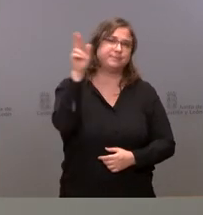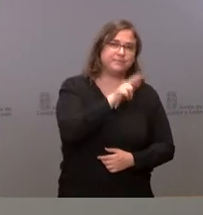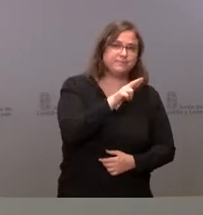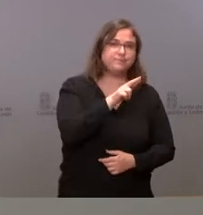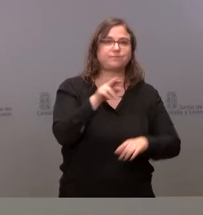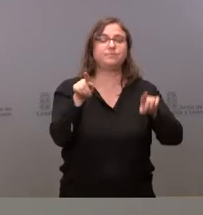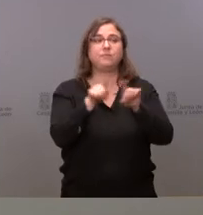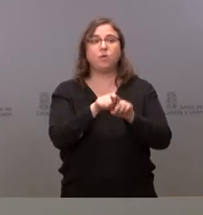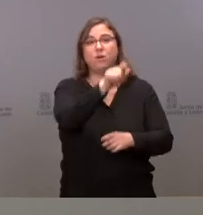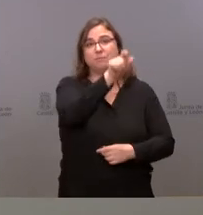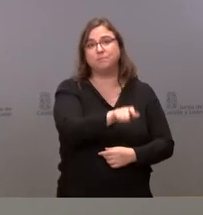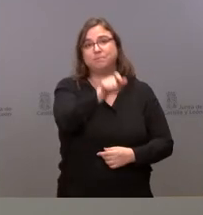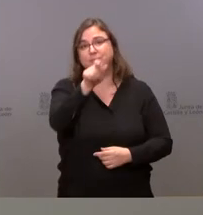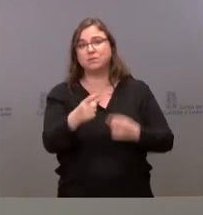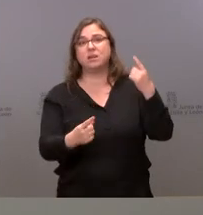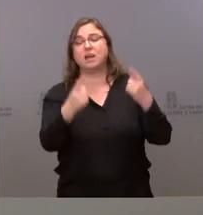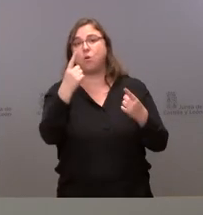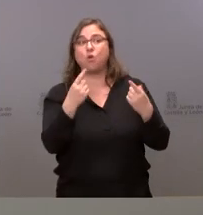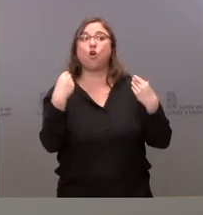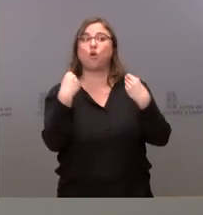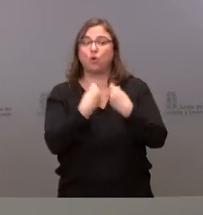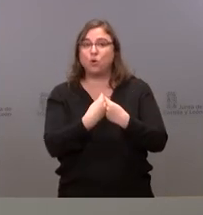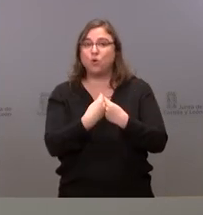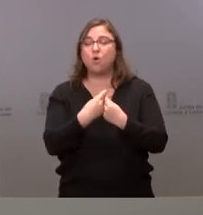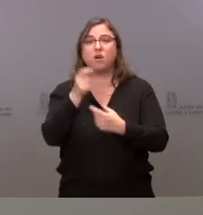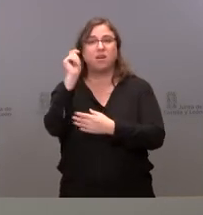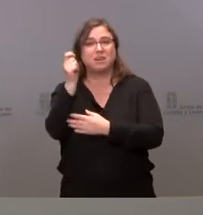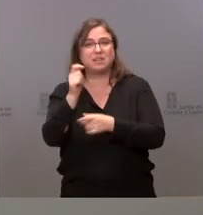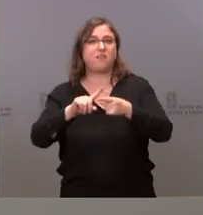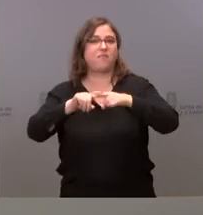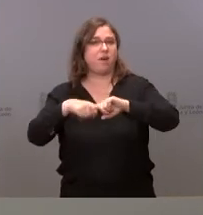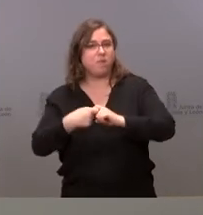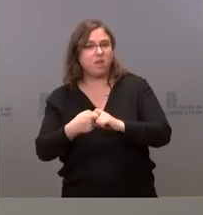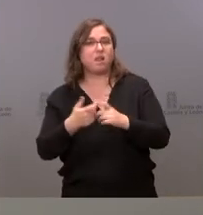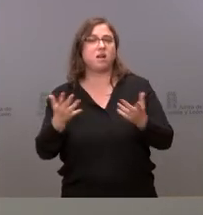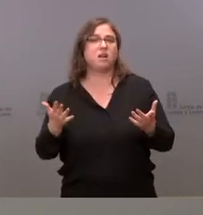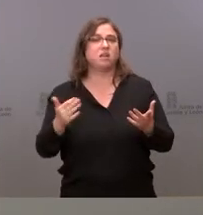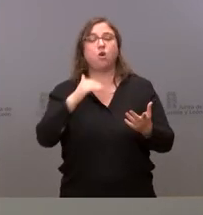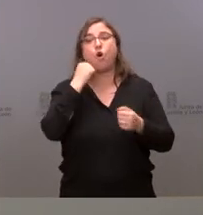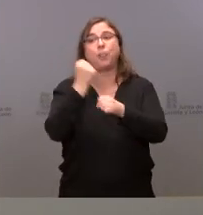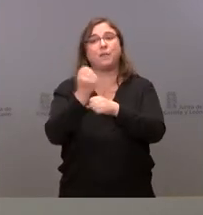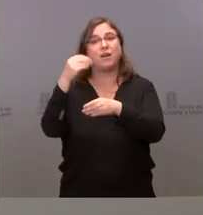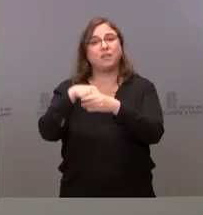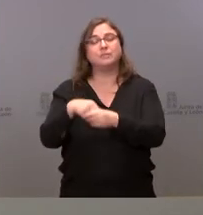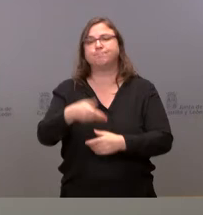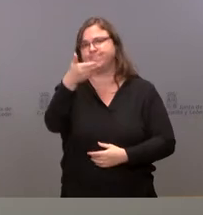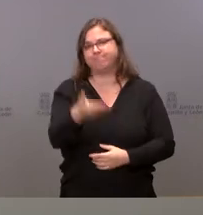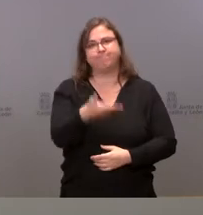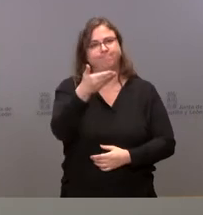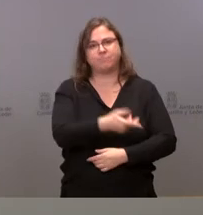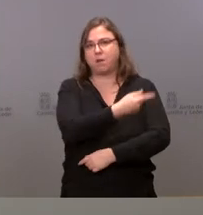a esas personas que tienen relación con los centros residenciales familiares o trabajadores en la vacunación